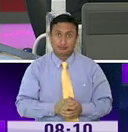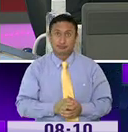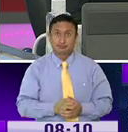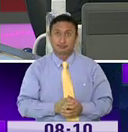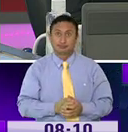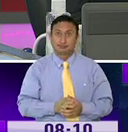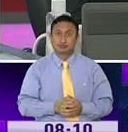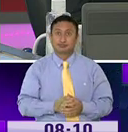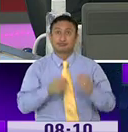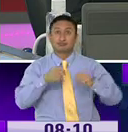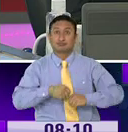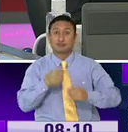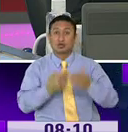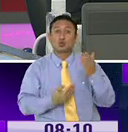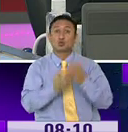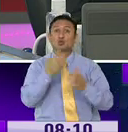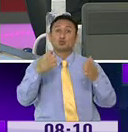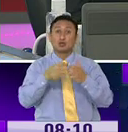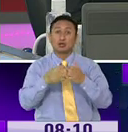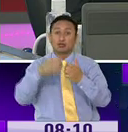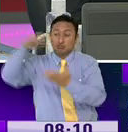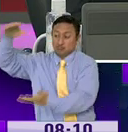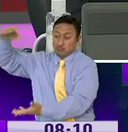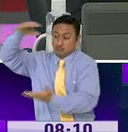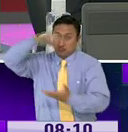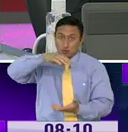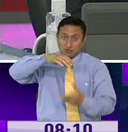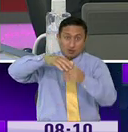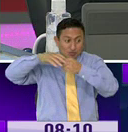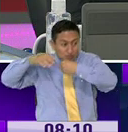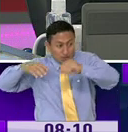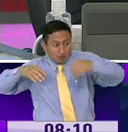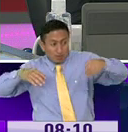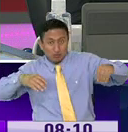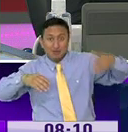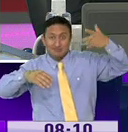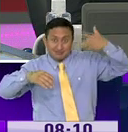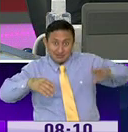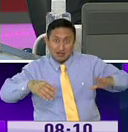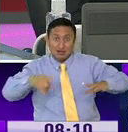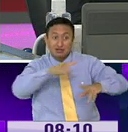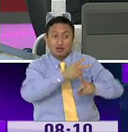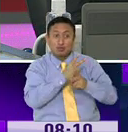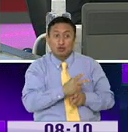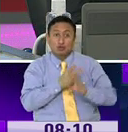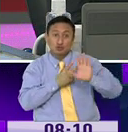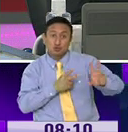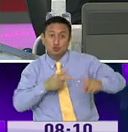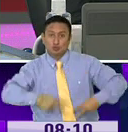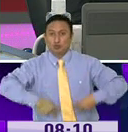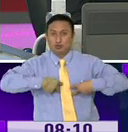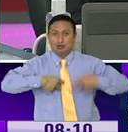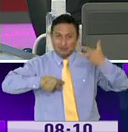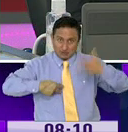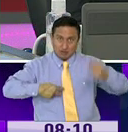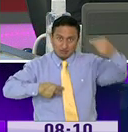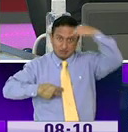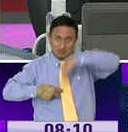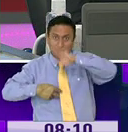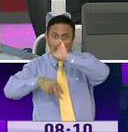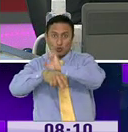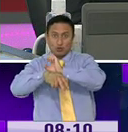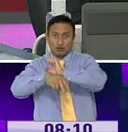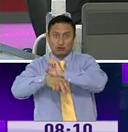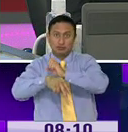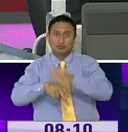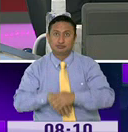llegando la nueva tanda, digamos, de equipamiento médico para la protección de nuestros doctores. Ya está llegando, está llegando